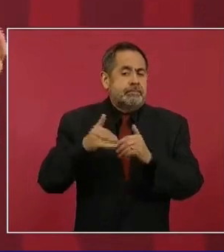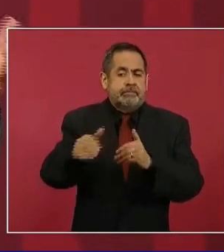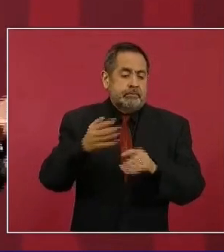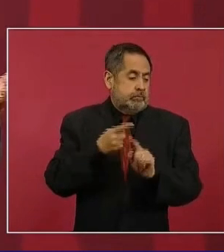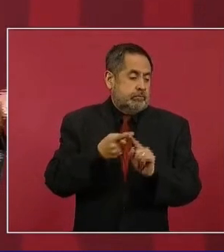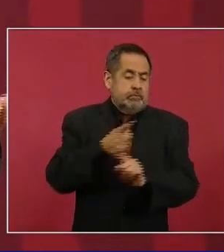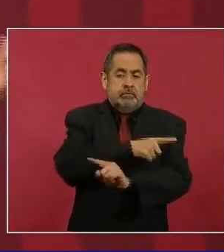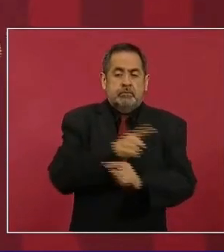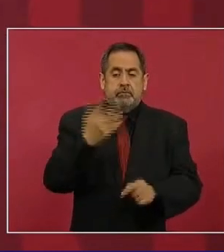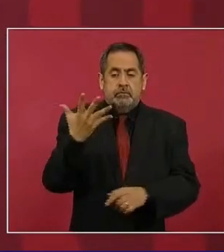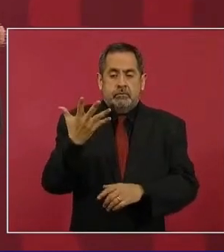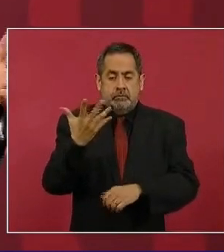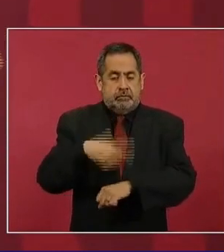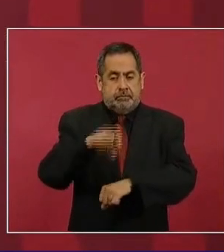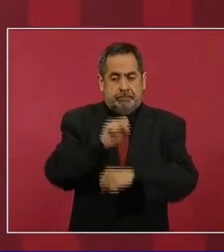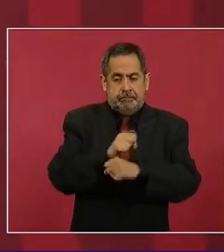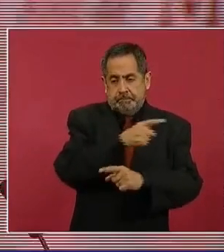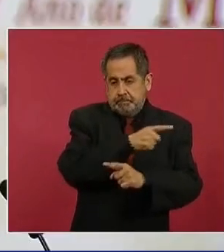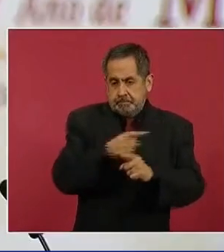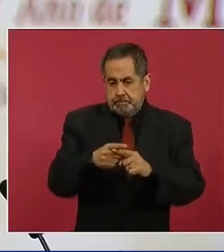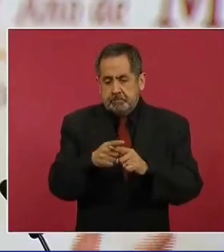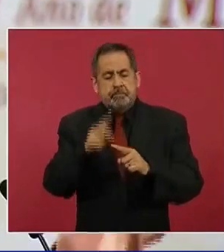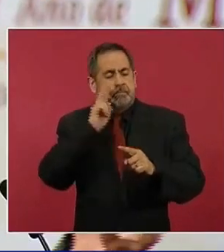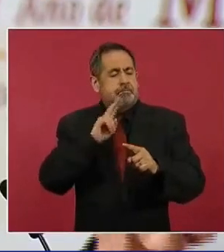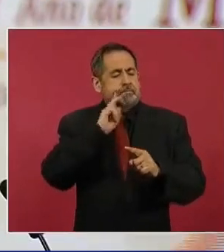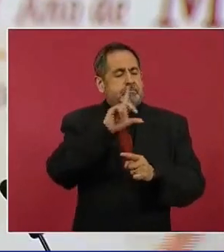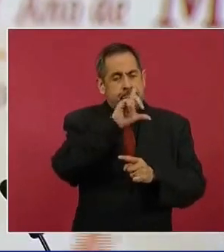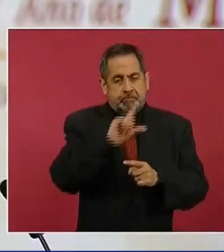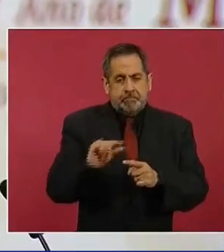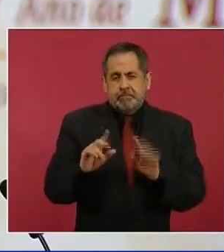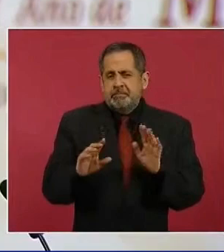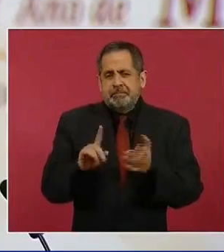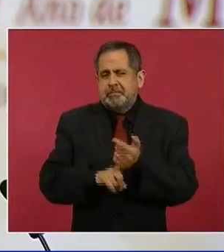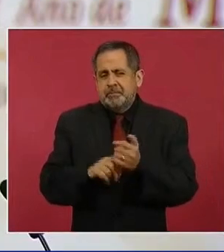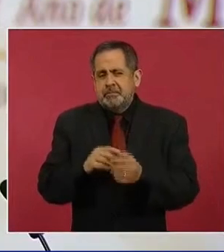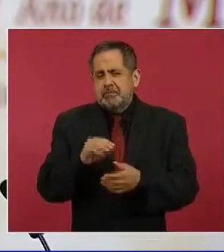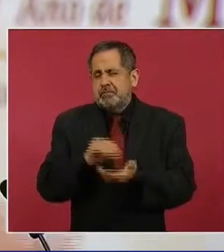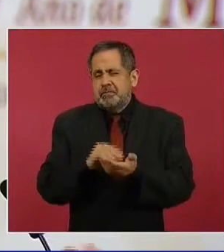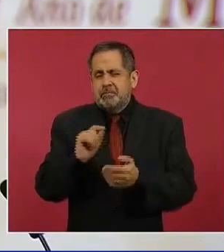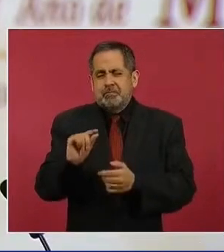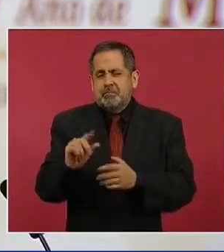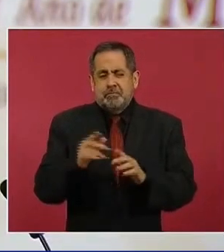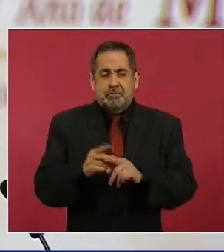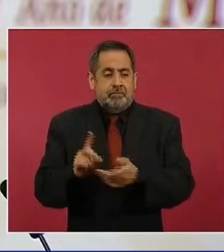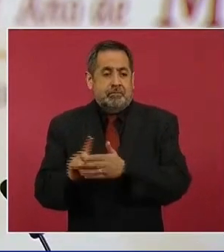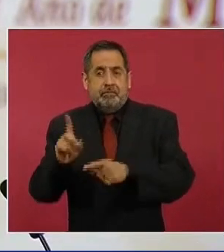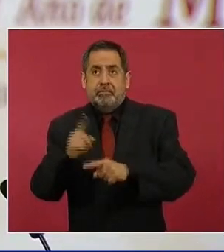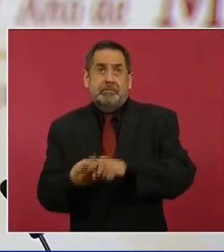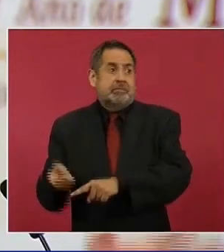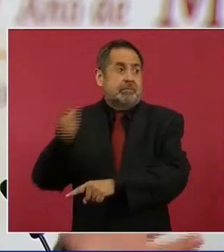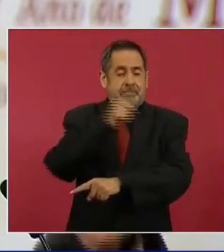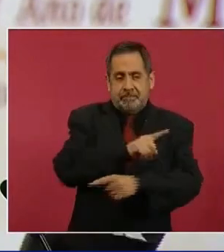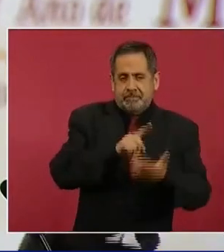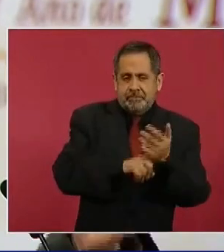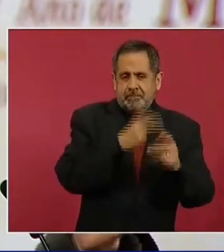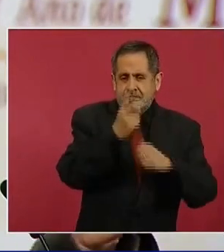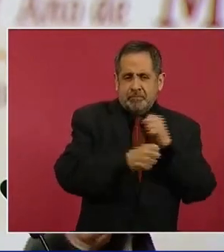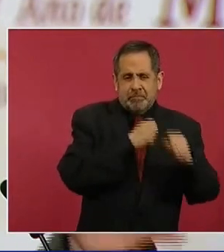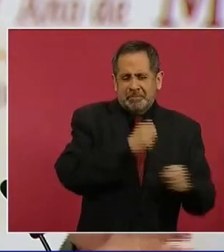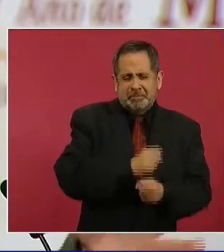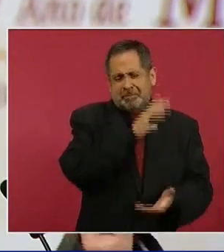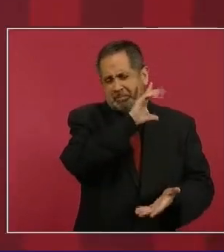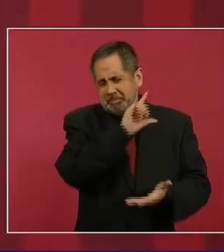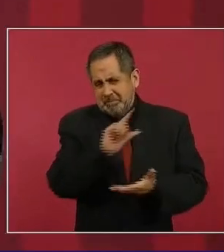es prácticamente la intensidad epidémica mínima desde el inicio de la epidemia, pero todavía